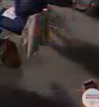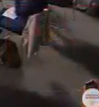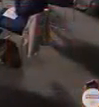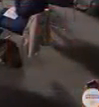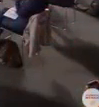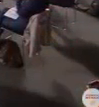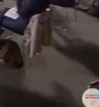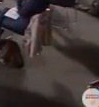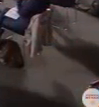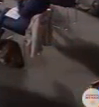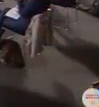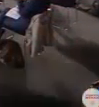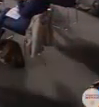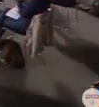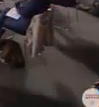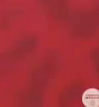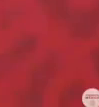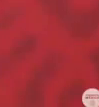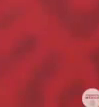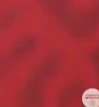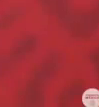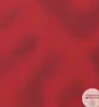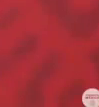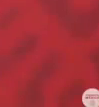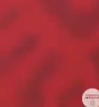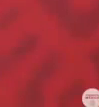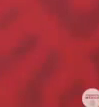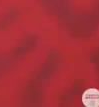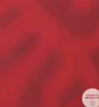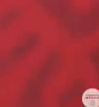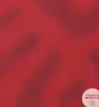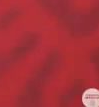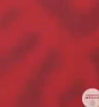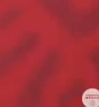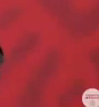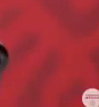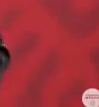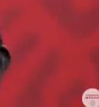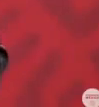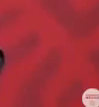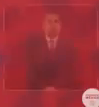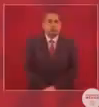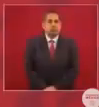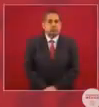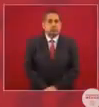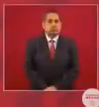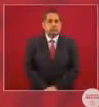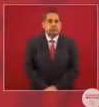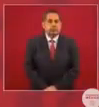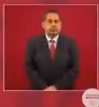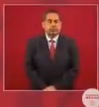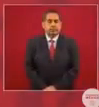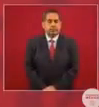que va a ser una V, que caímos, que esto es lo que estamos viendo ahora,